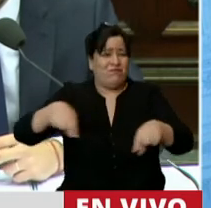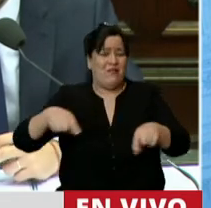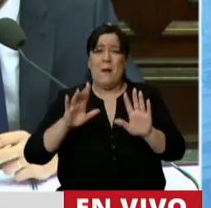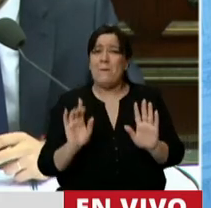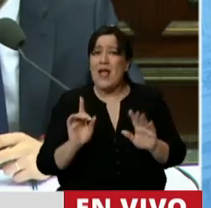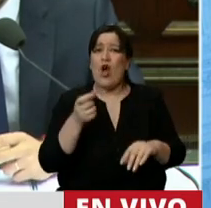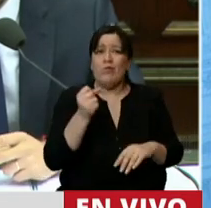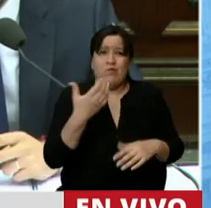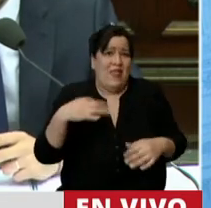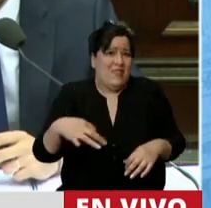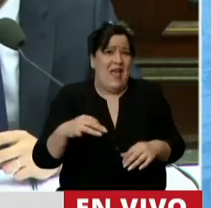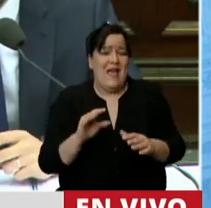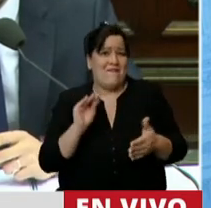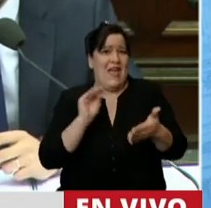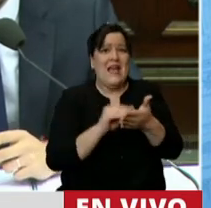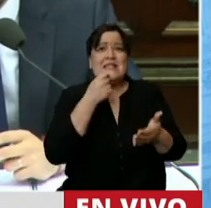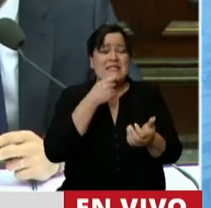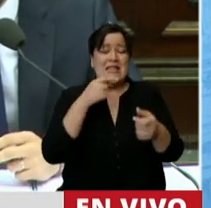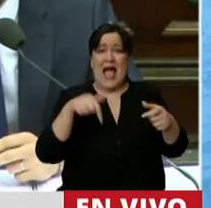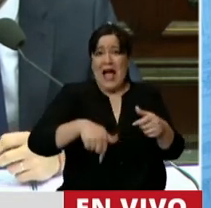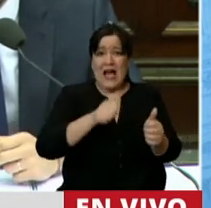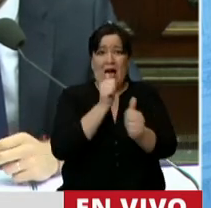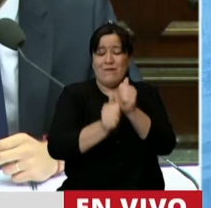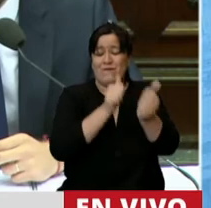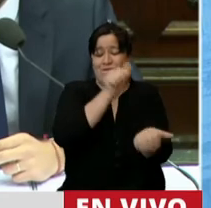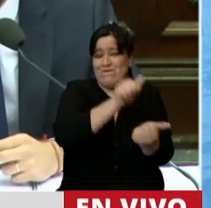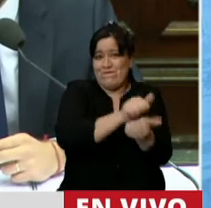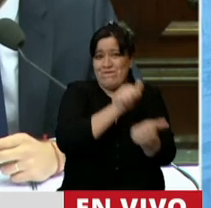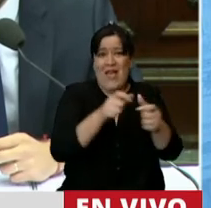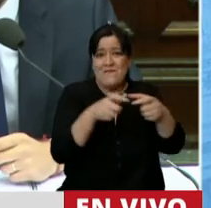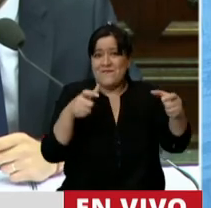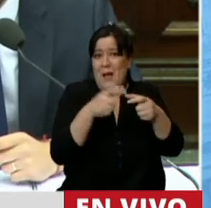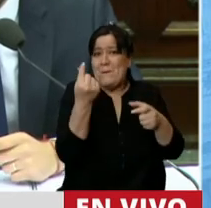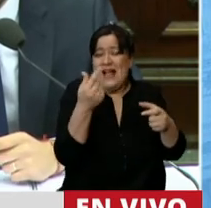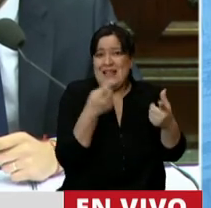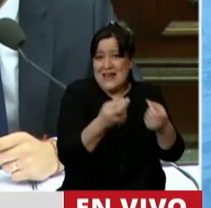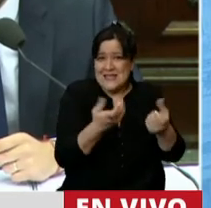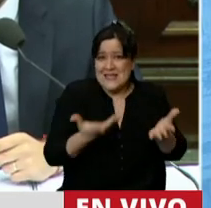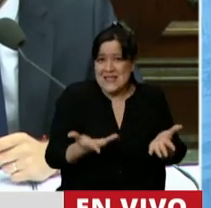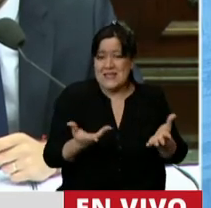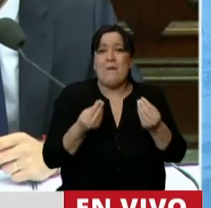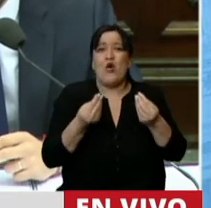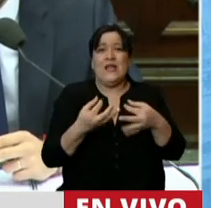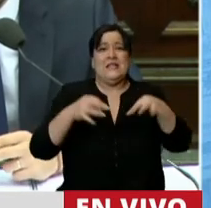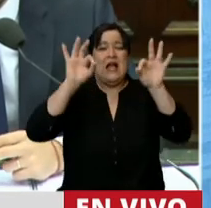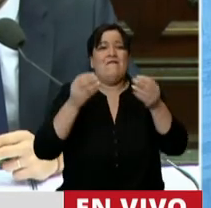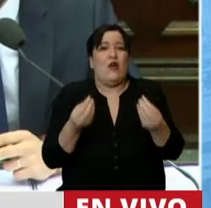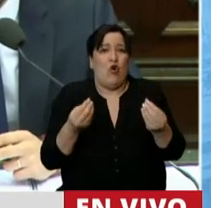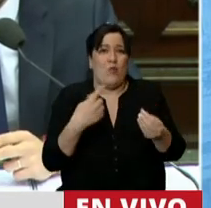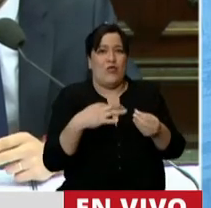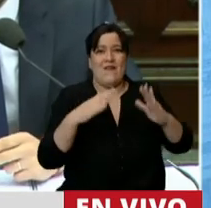Pero hubo que hacerlo porque si no emitía, ¿cómo resolvía un problema? Cuando para salvarnos teníamos que aislarnos